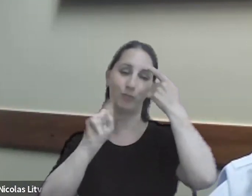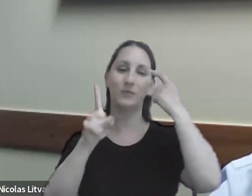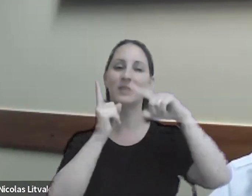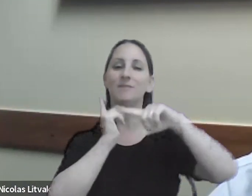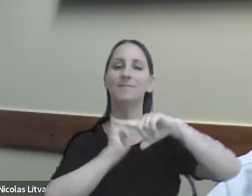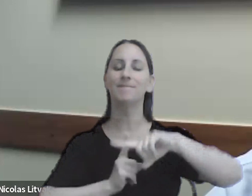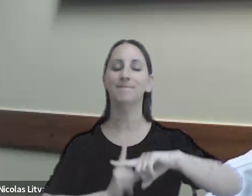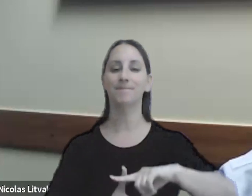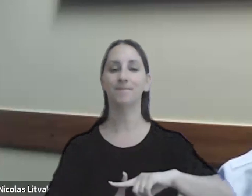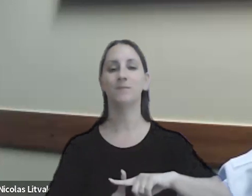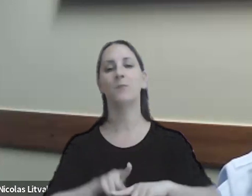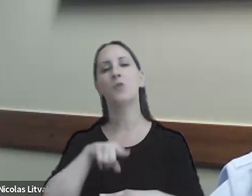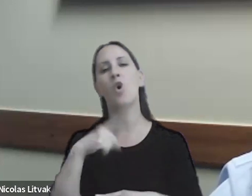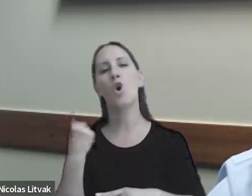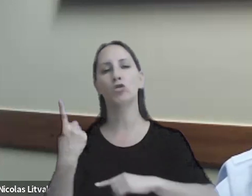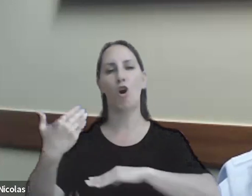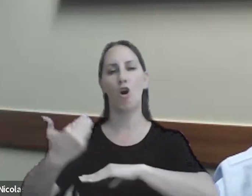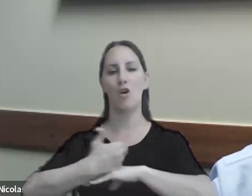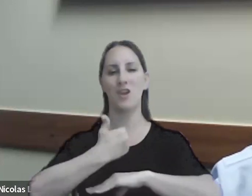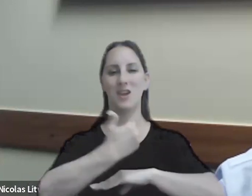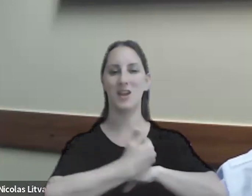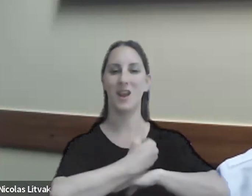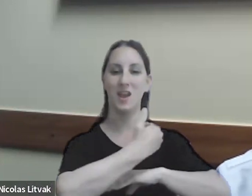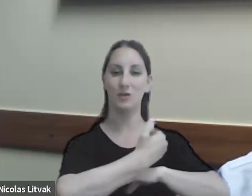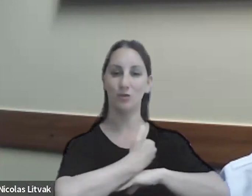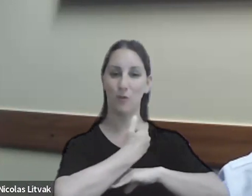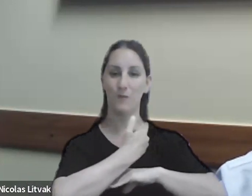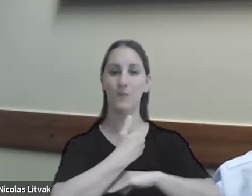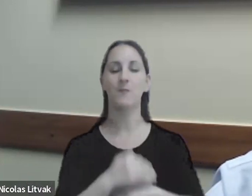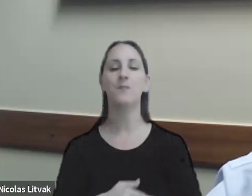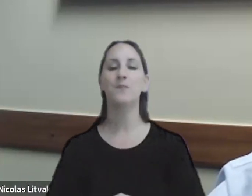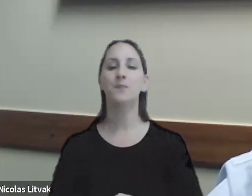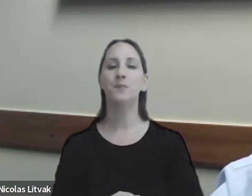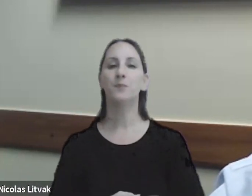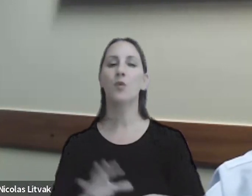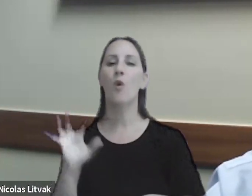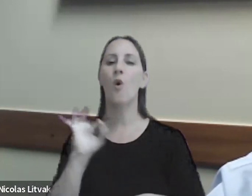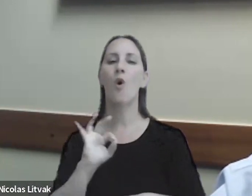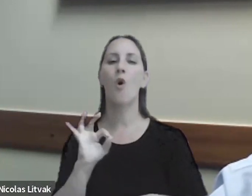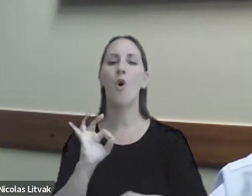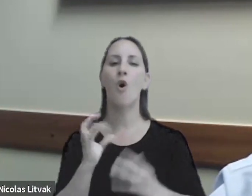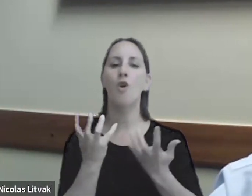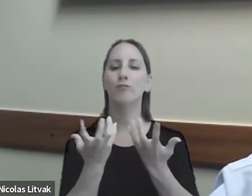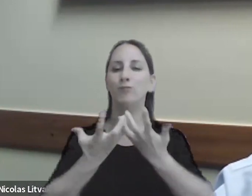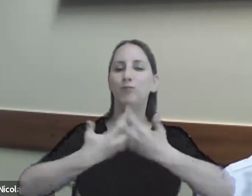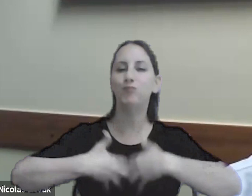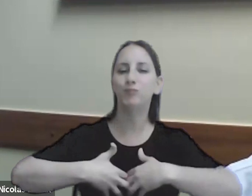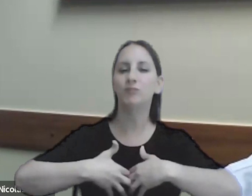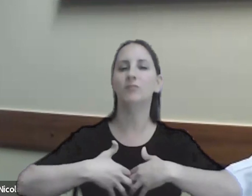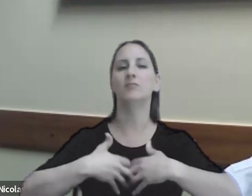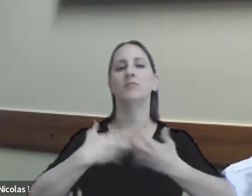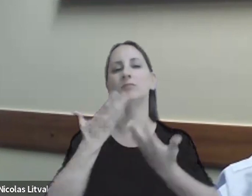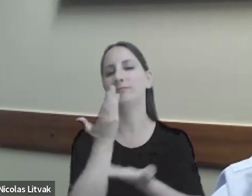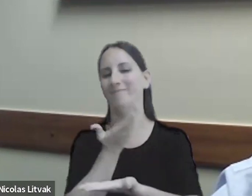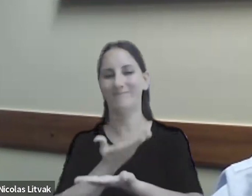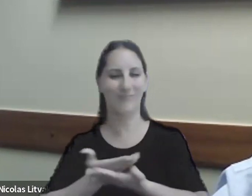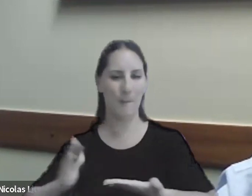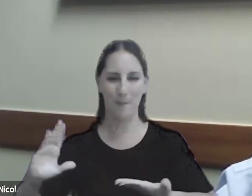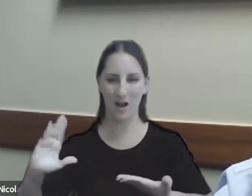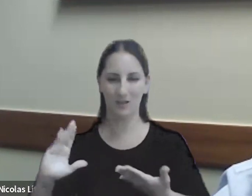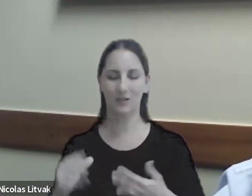otros ingresos o como por fuera de la estructura operativa del estado de resultados